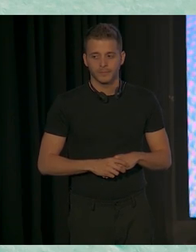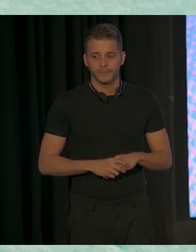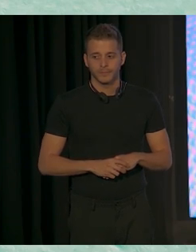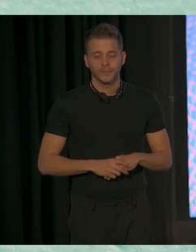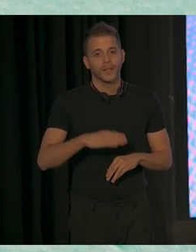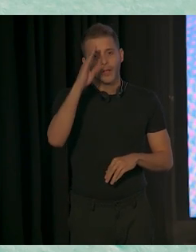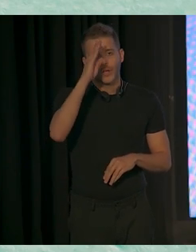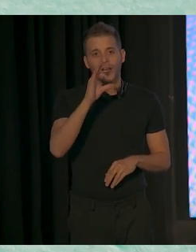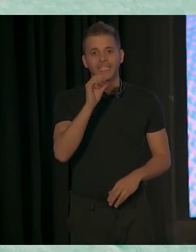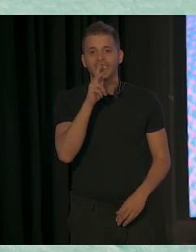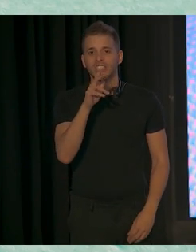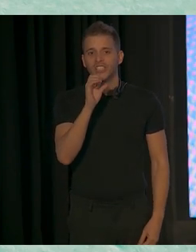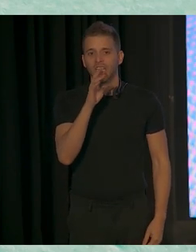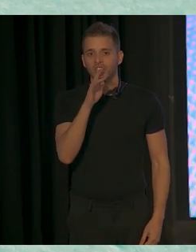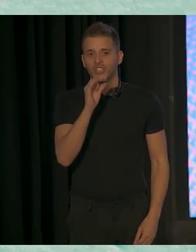Hola.